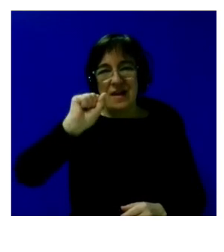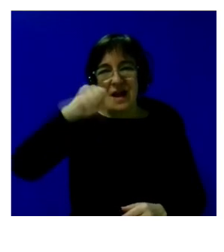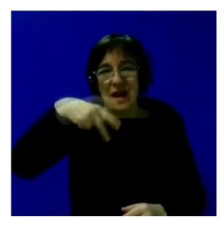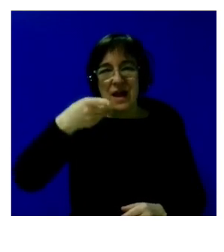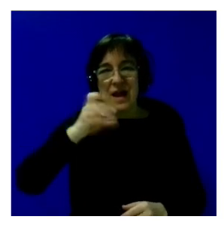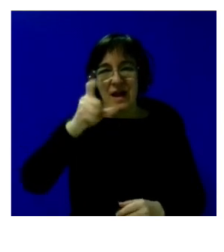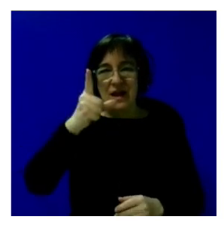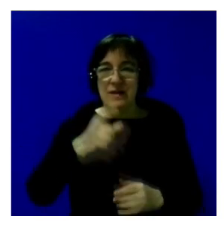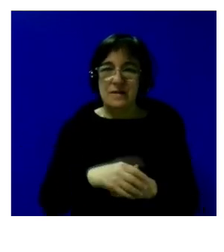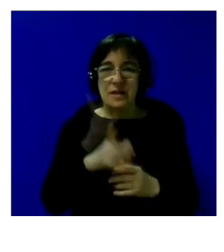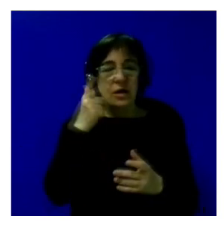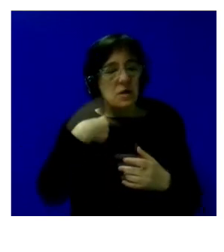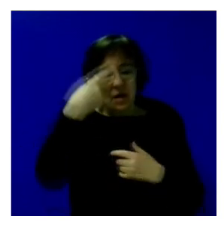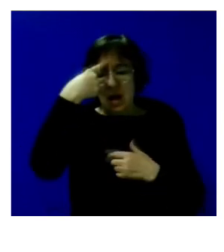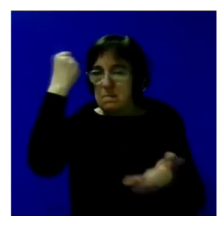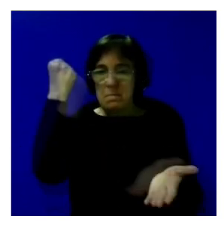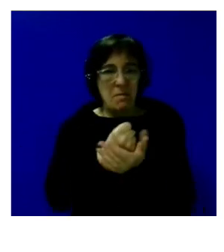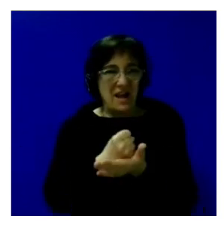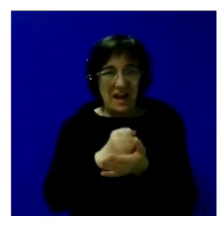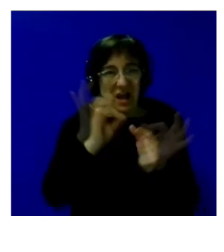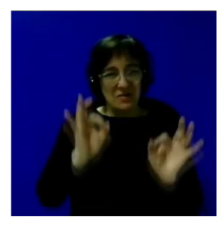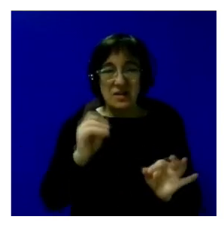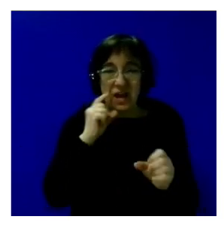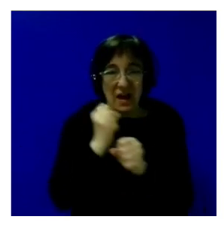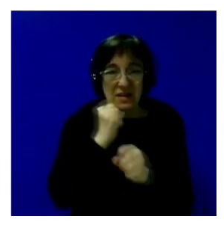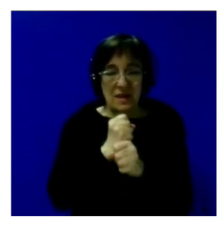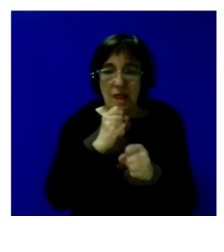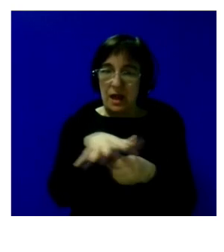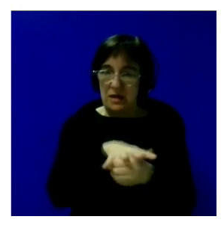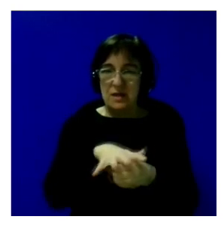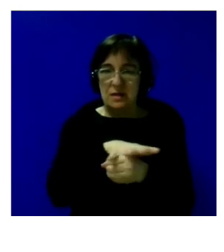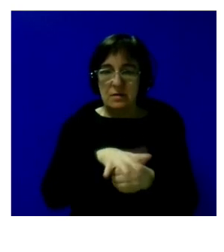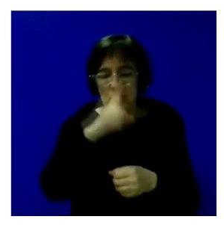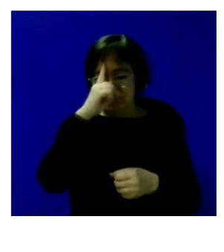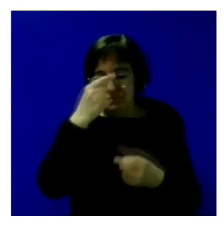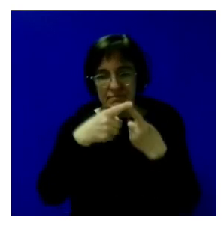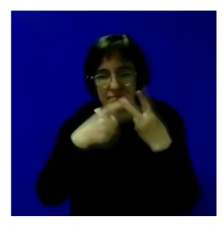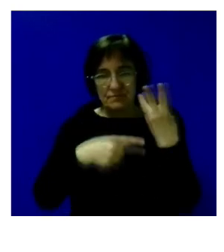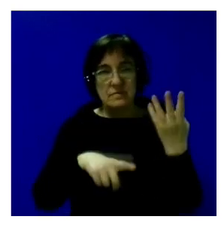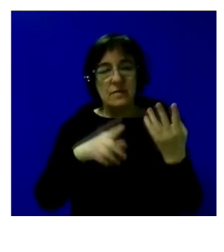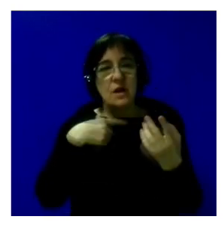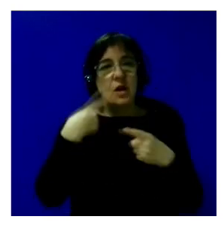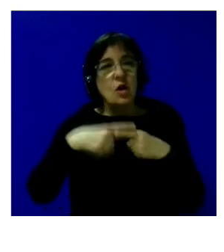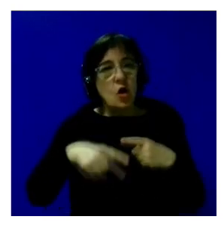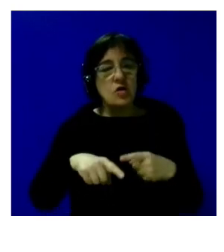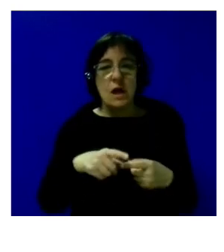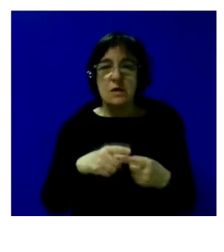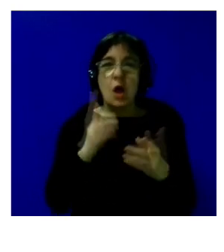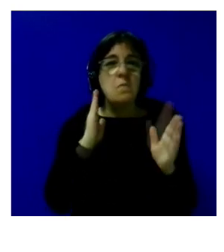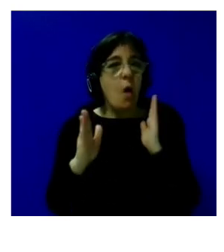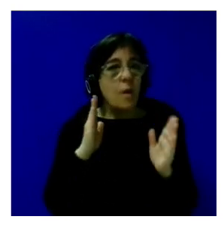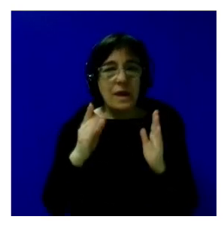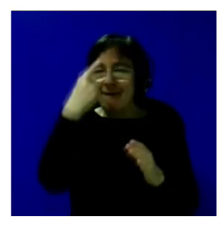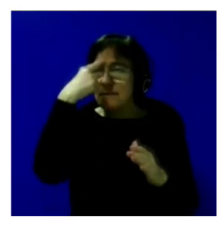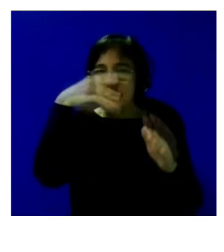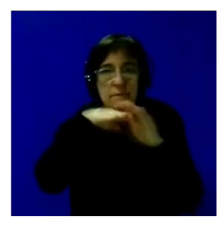yo de este caso se me quedó ahí yo creo que todos los que trabajáis en esta área se os quedan casos se os quedan miradas se os quedan momentos en los que